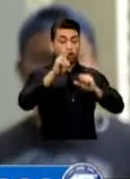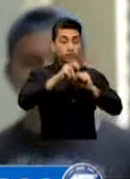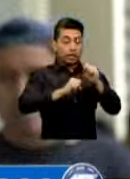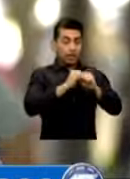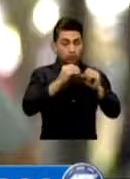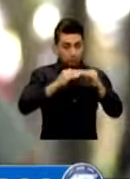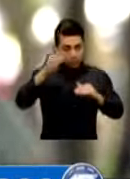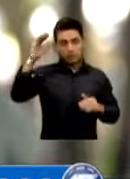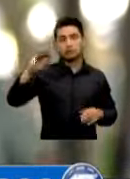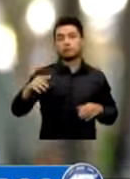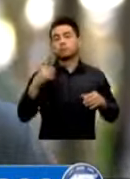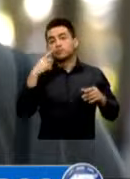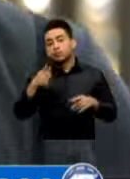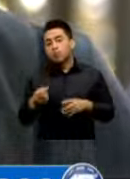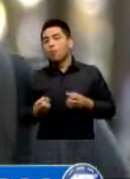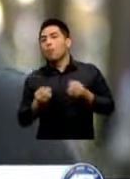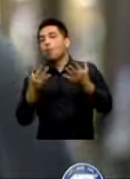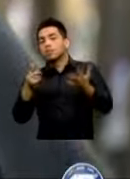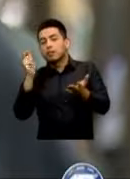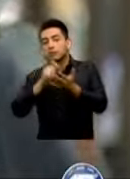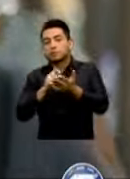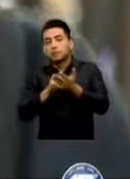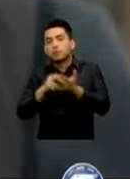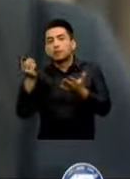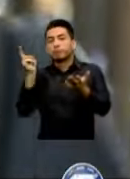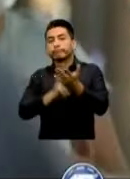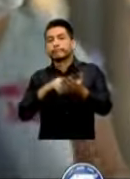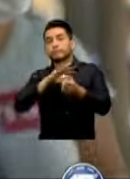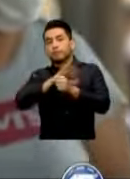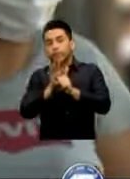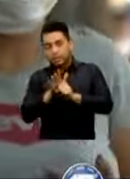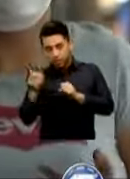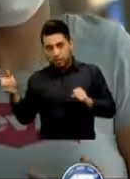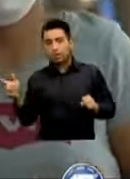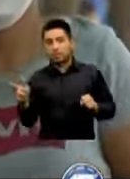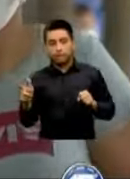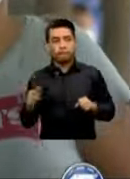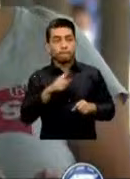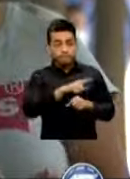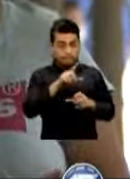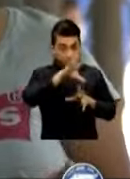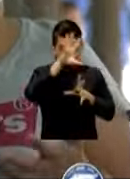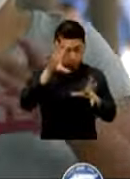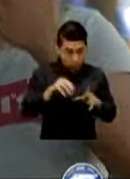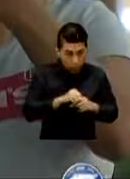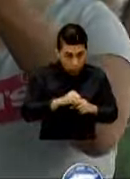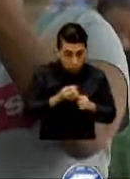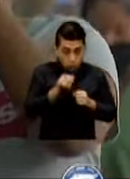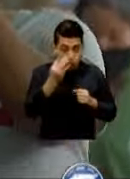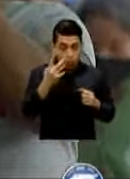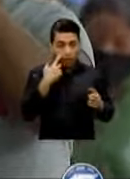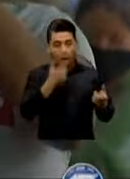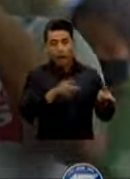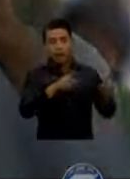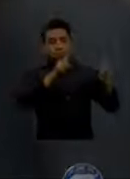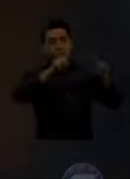SARS-CoV-2 Positivas En las dos Últimas Semanas Promedio De número De pruebas Por mil Habitantes Por día